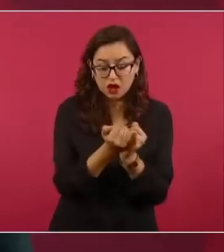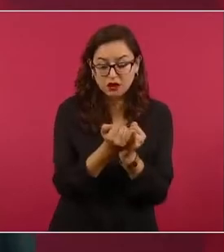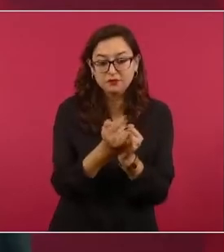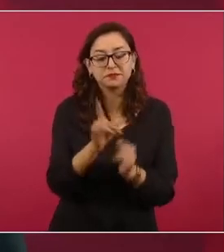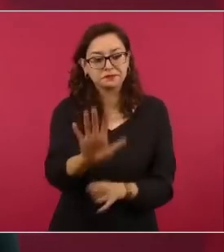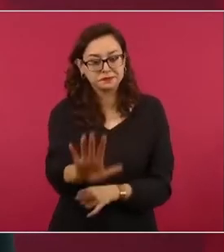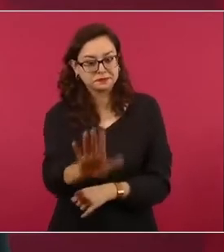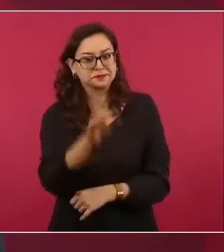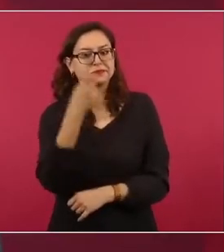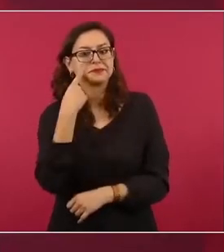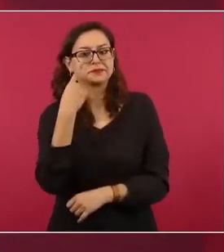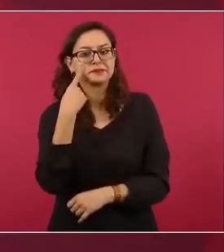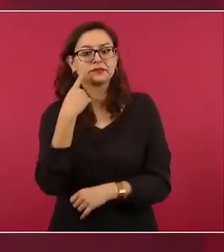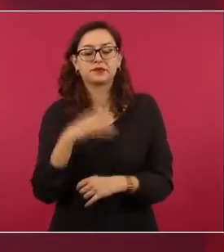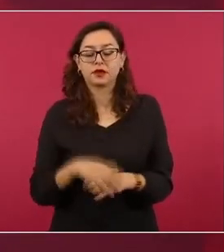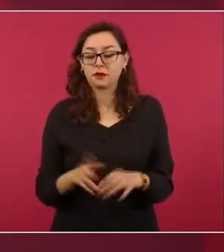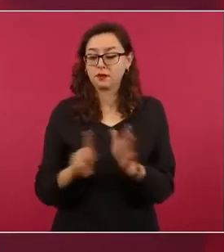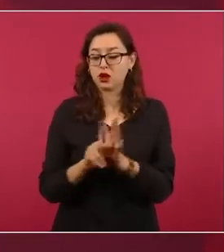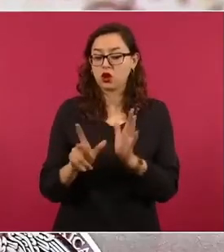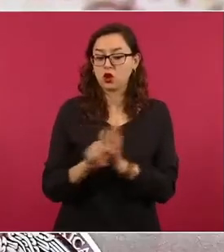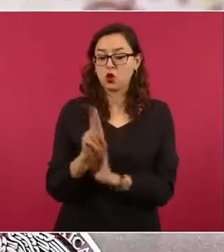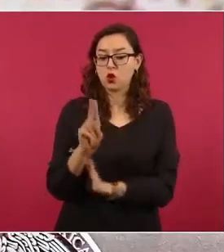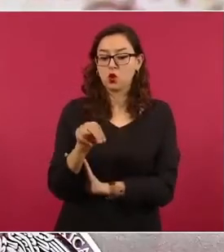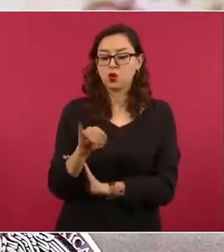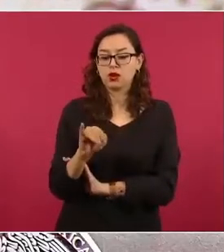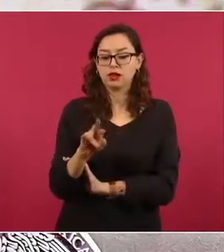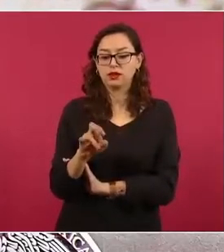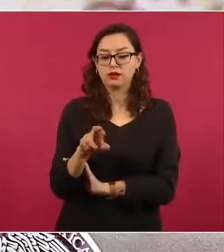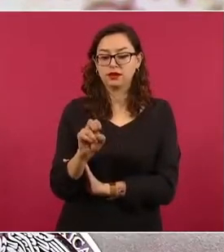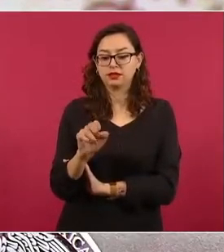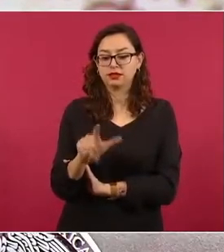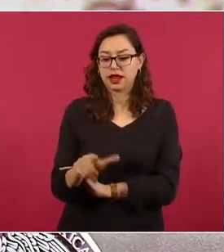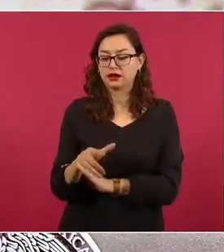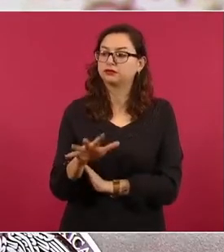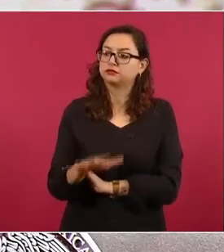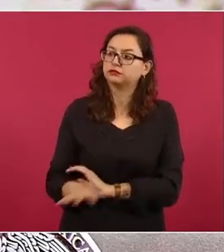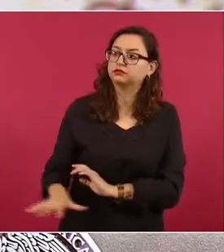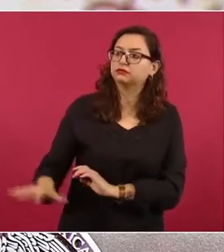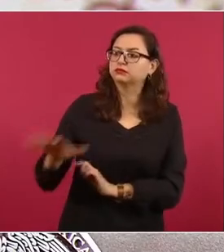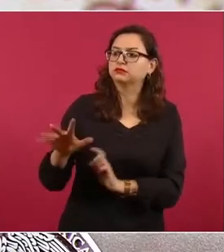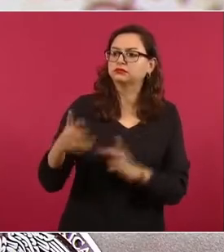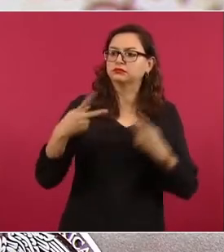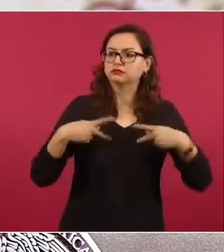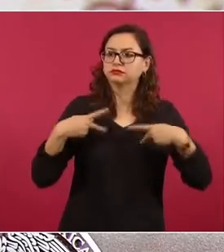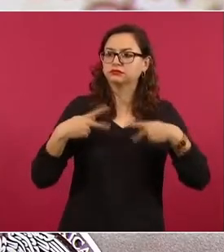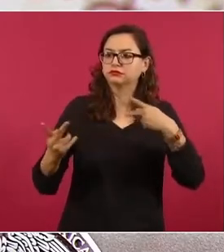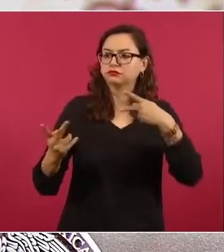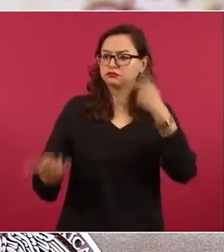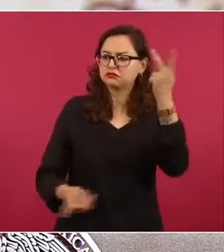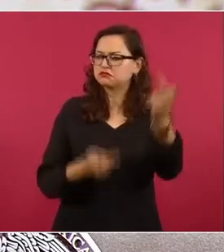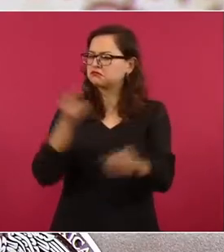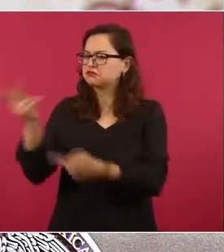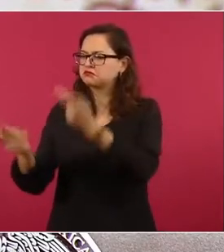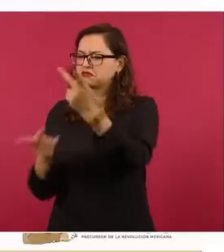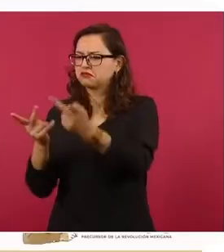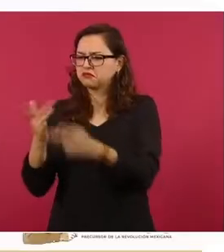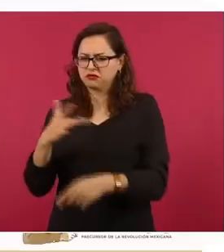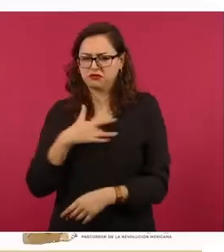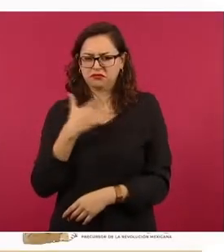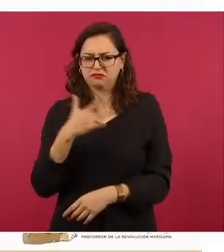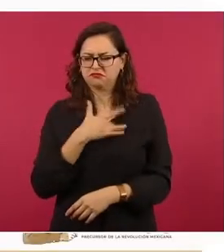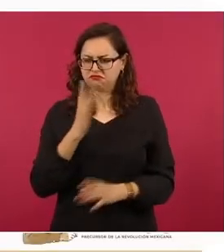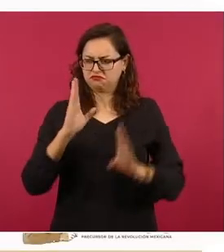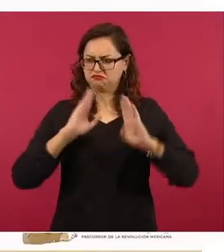reciente encuesta del Universal, el 80% de los entrevistados están de acuerdo con la